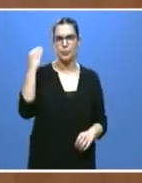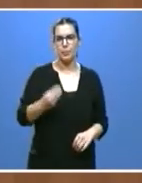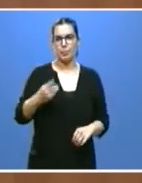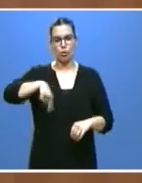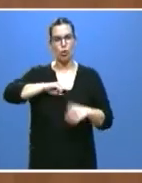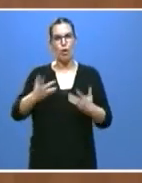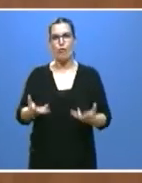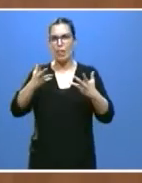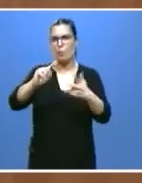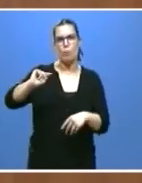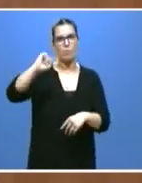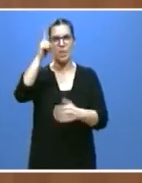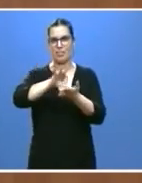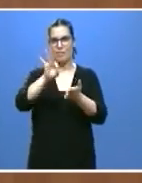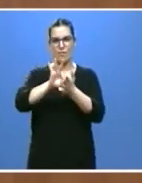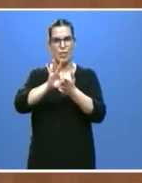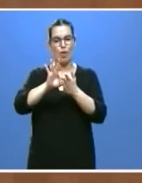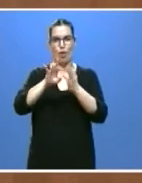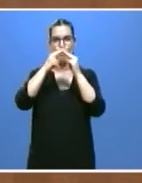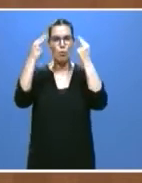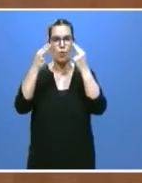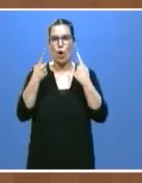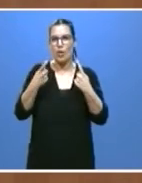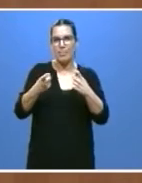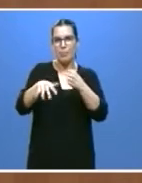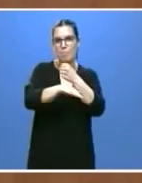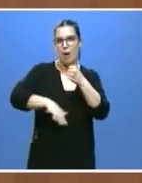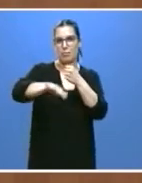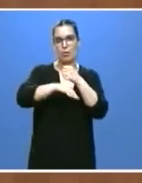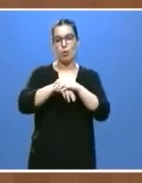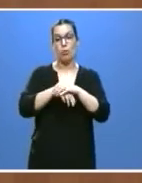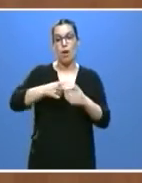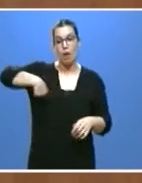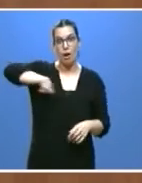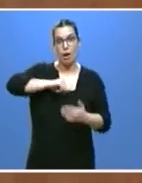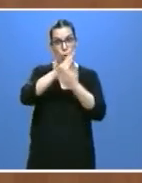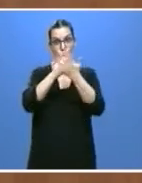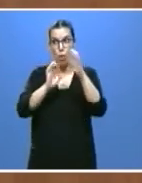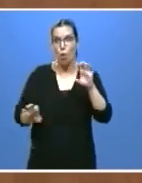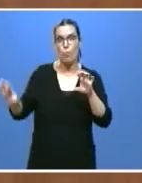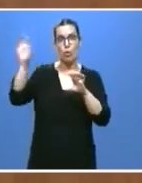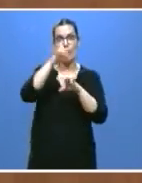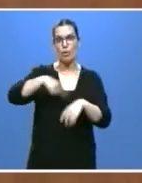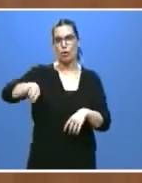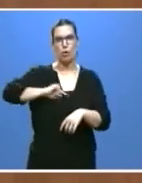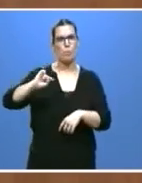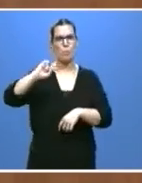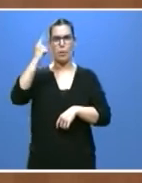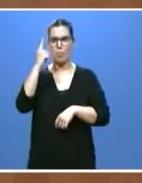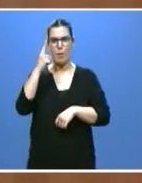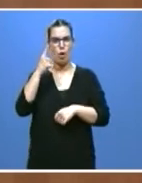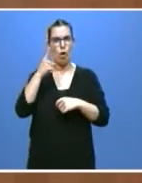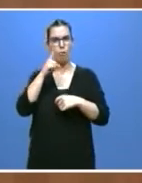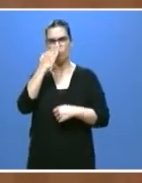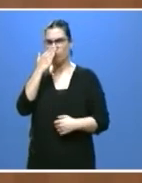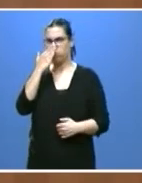los servicios públicos fundamentales. Las autonomías hemos sido la primera línea de fuego en la lucha contra